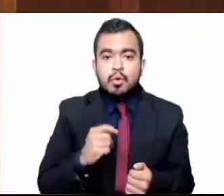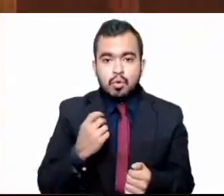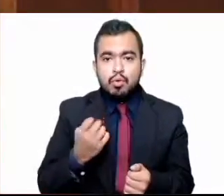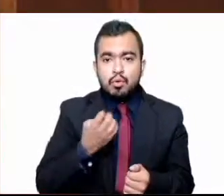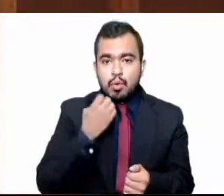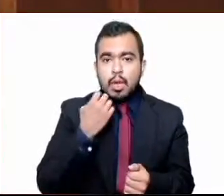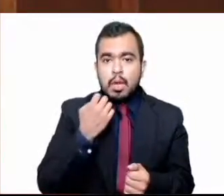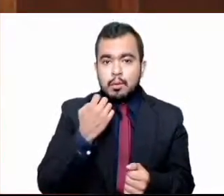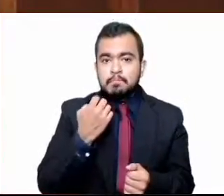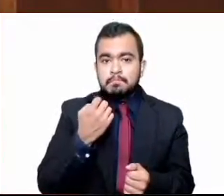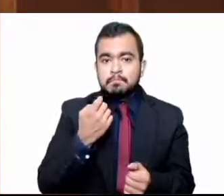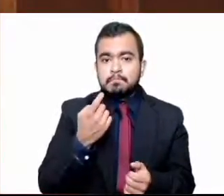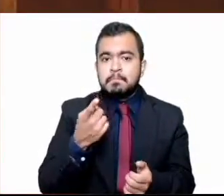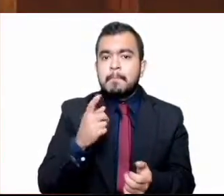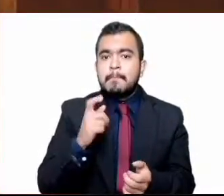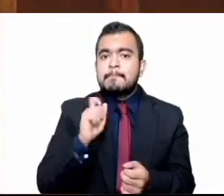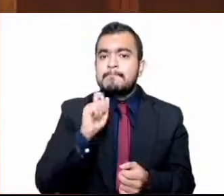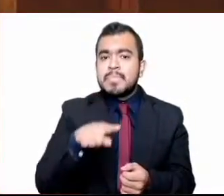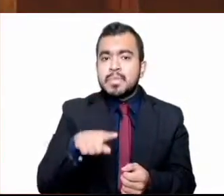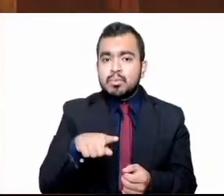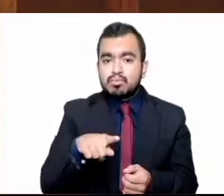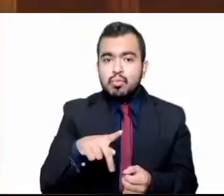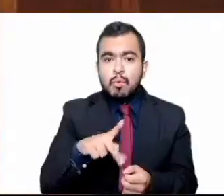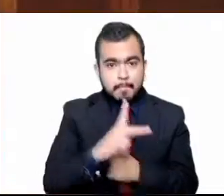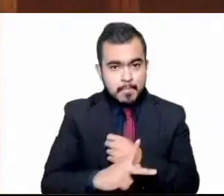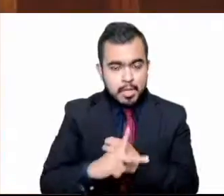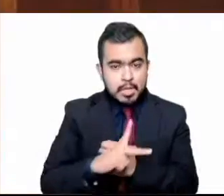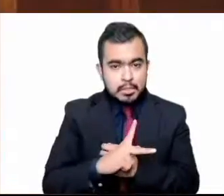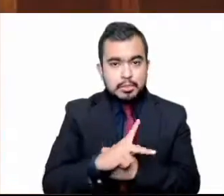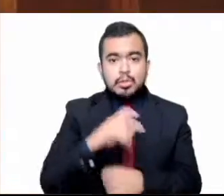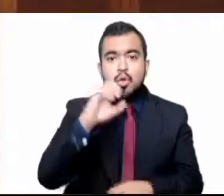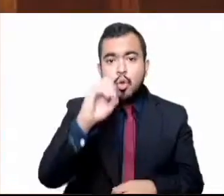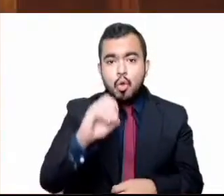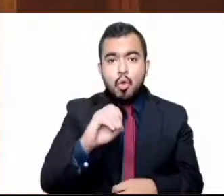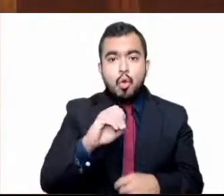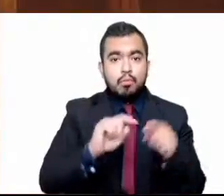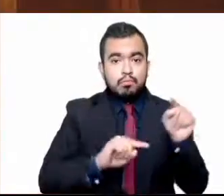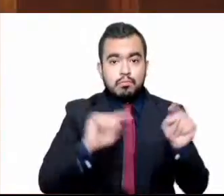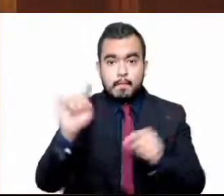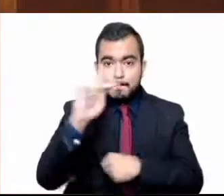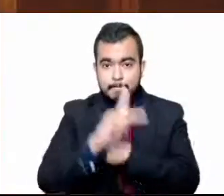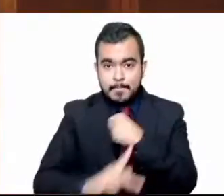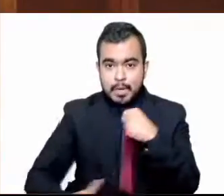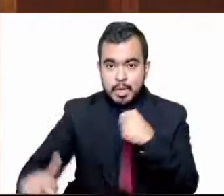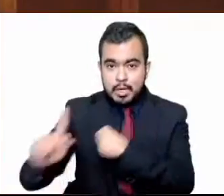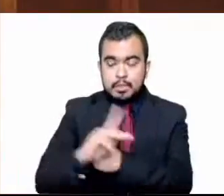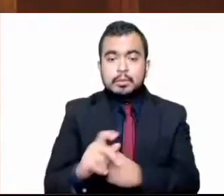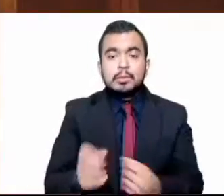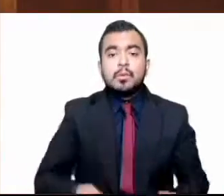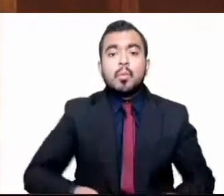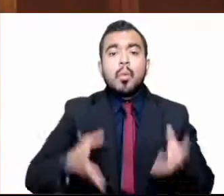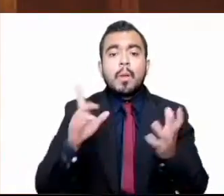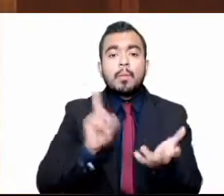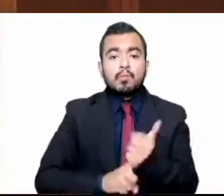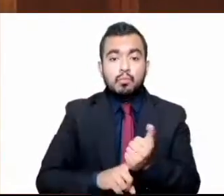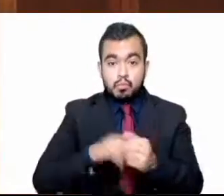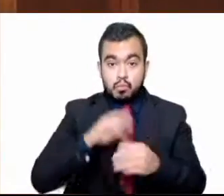de manera transnacional. Un cálculo sobre las dimensiones globales del problema